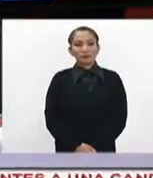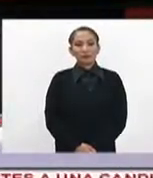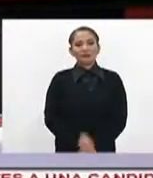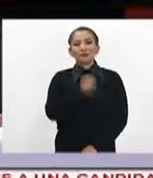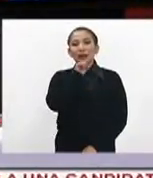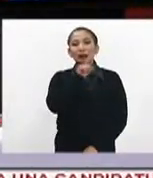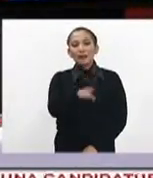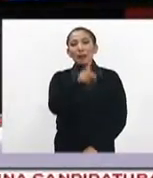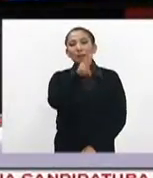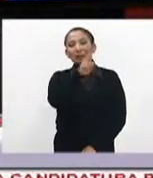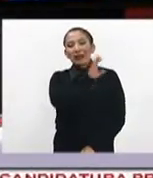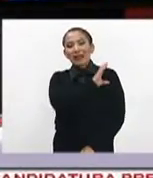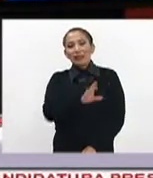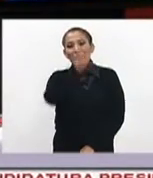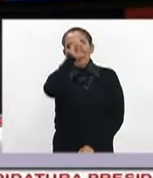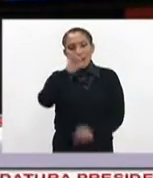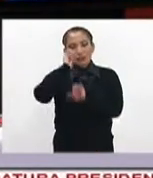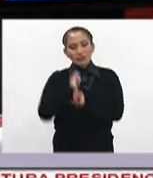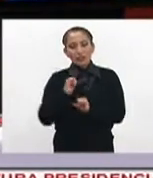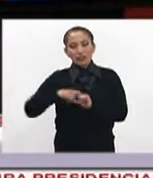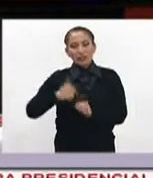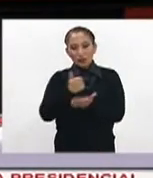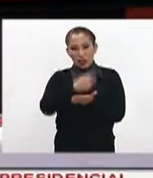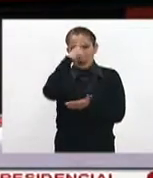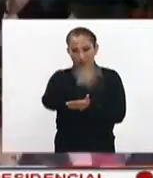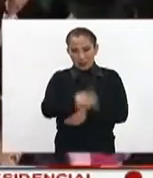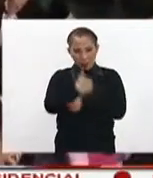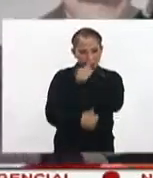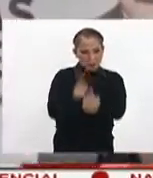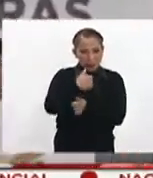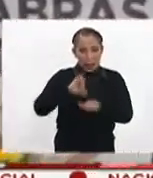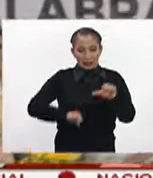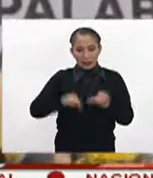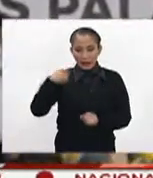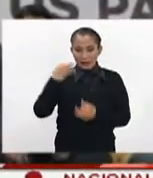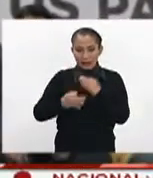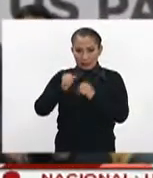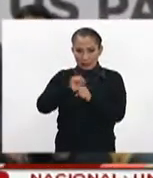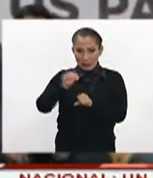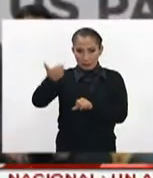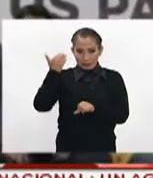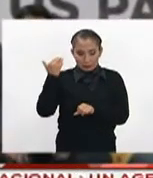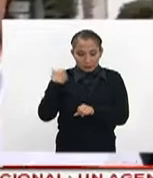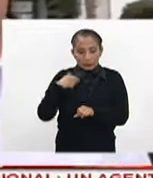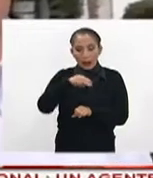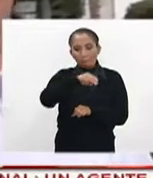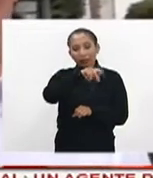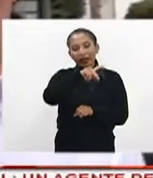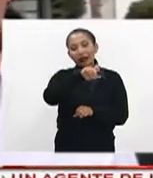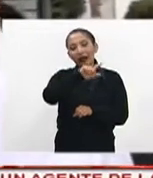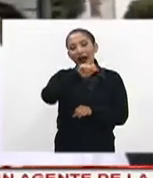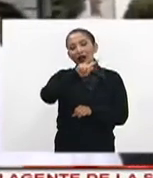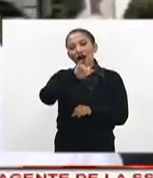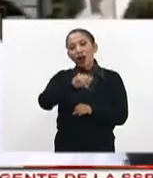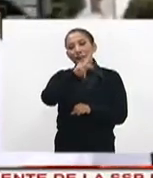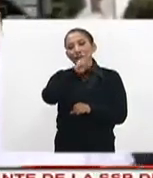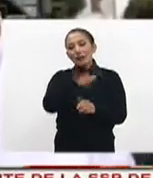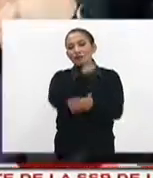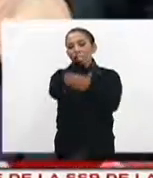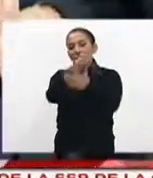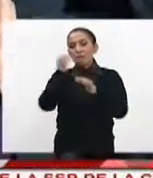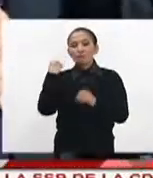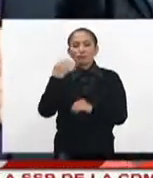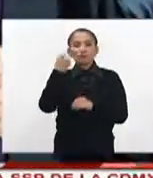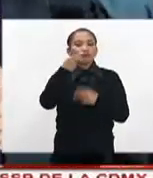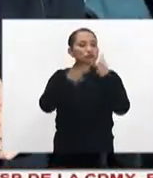También los precandidatos a la Jefatura de Gobierno de la Ciudad de México tuvieron actividades este fin de semana. Miquel Arreola, por el PRI, realizó un mitin